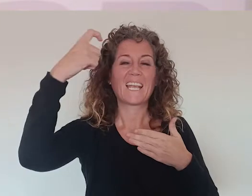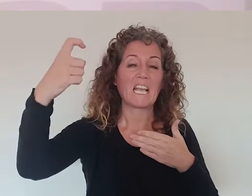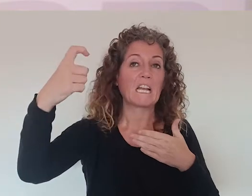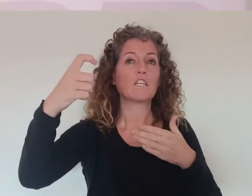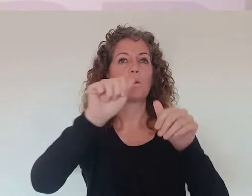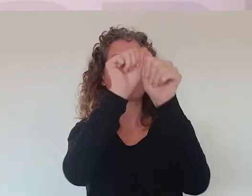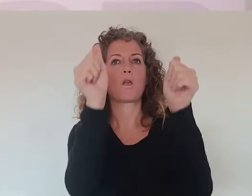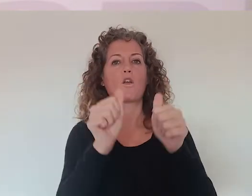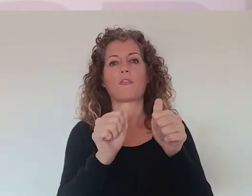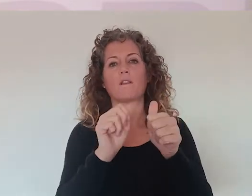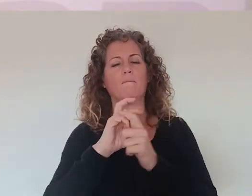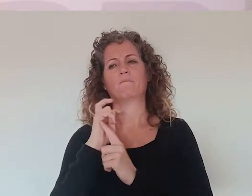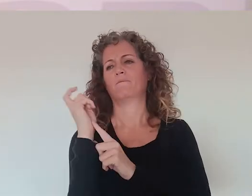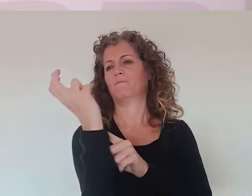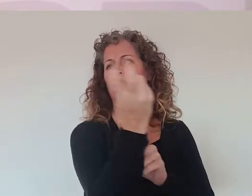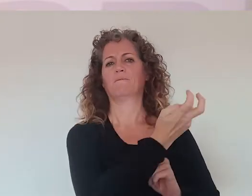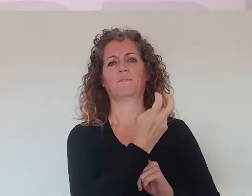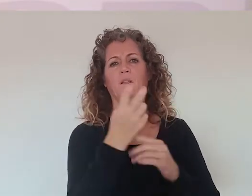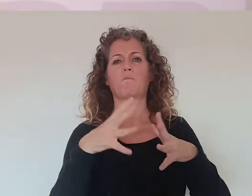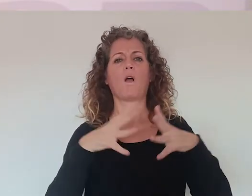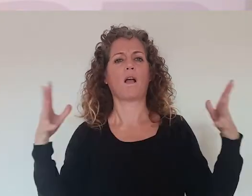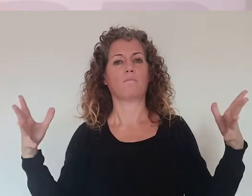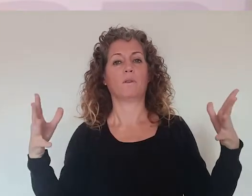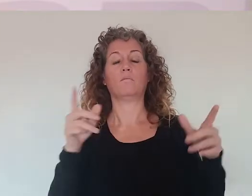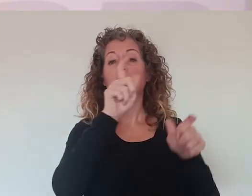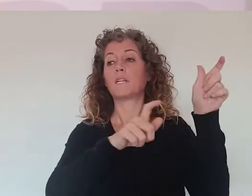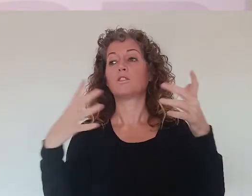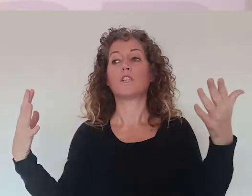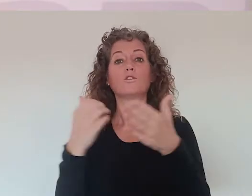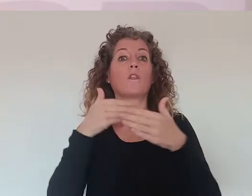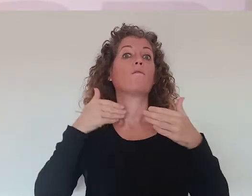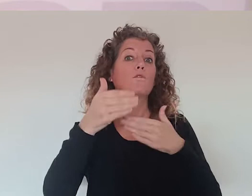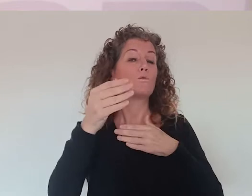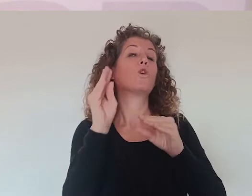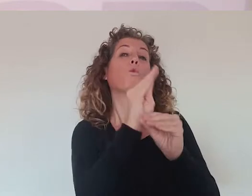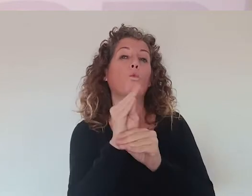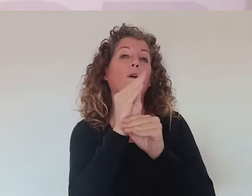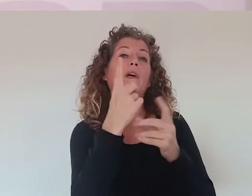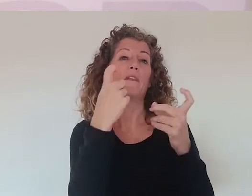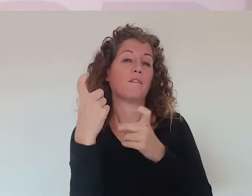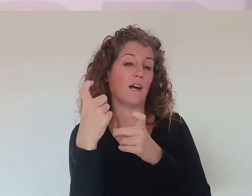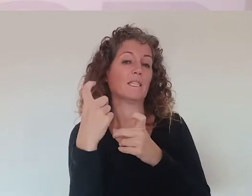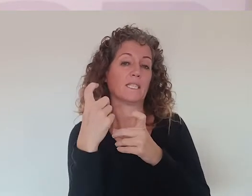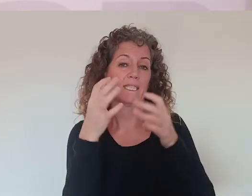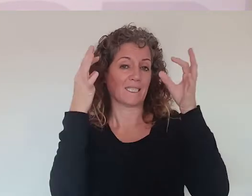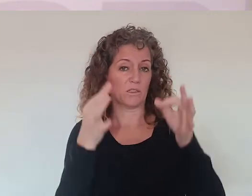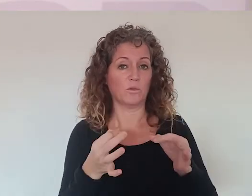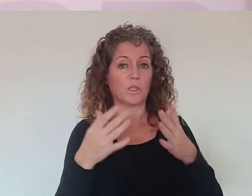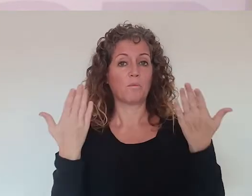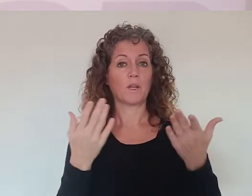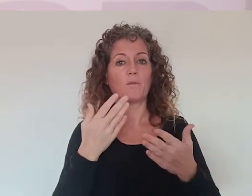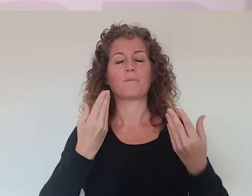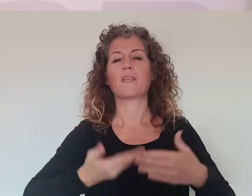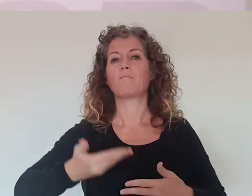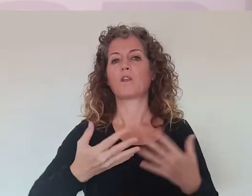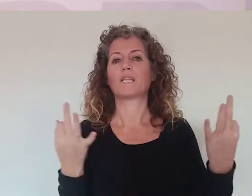a lo que vamos es a un modelo muy heterogéneo y muy amplio. decir, todas las personas vamos a necesitar de cuidados